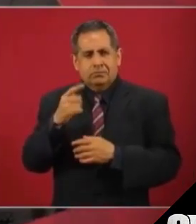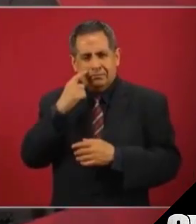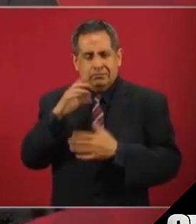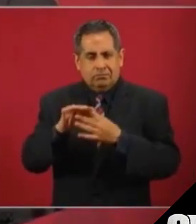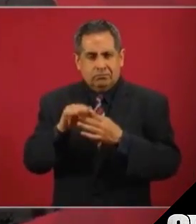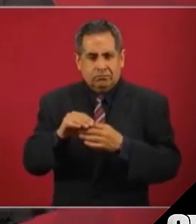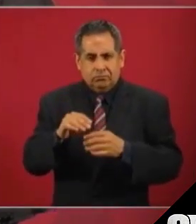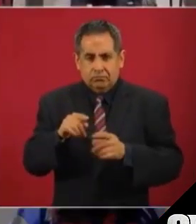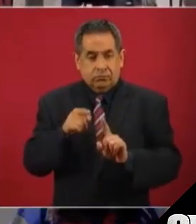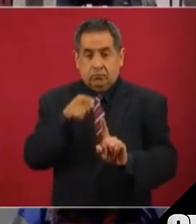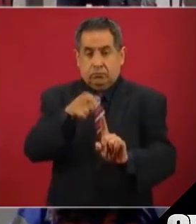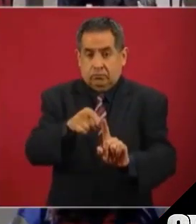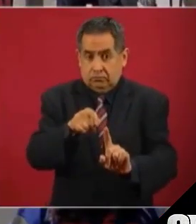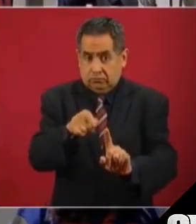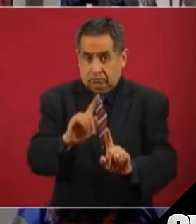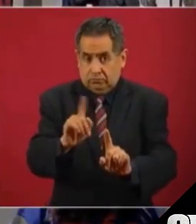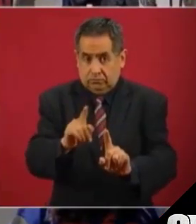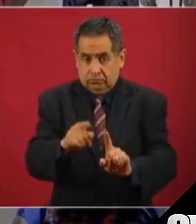no a usted, don Gabriel.